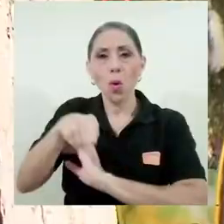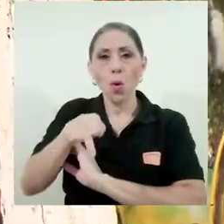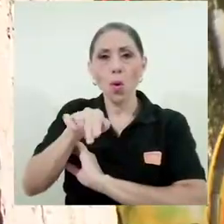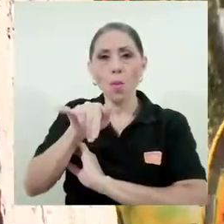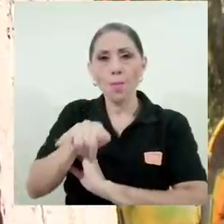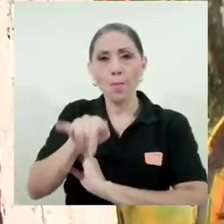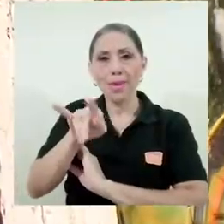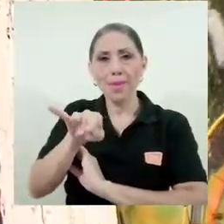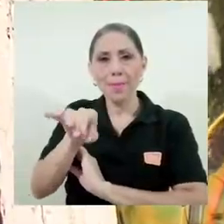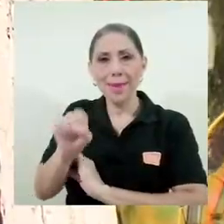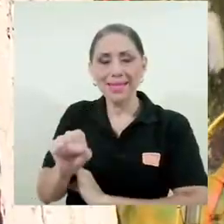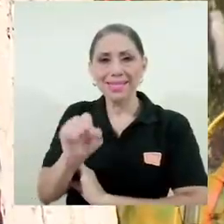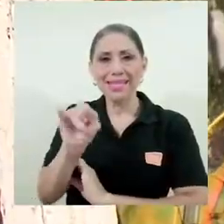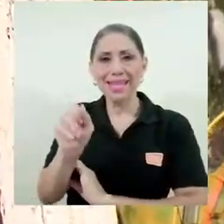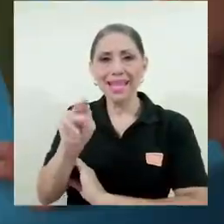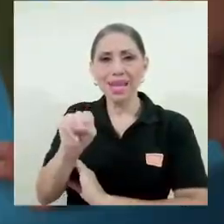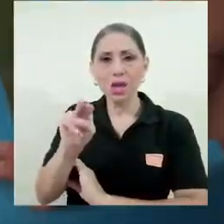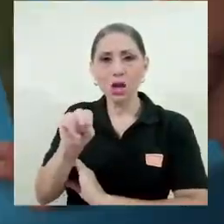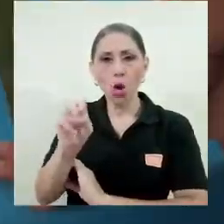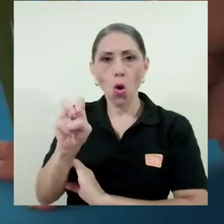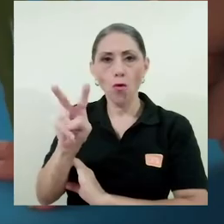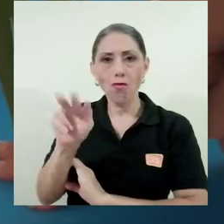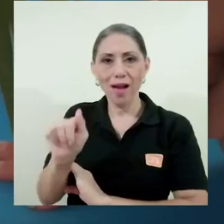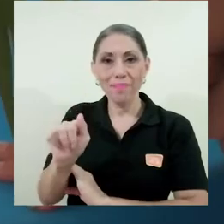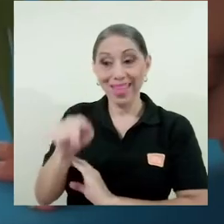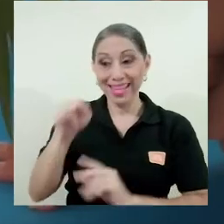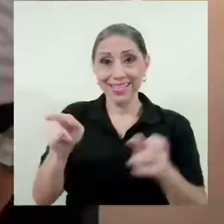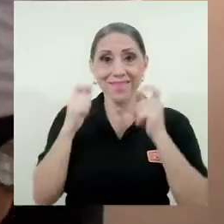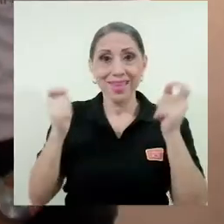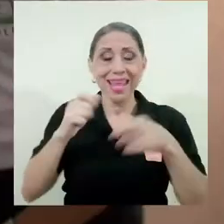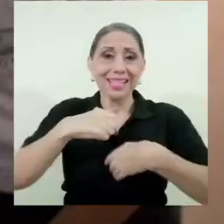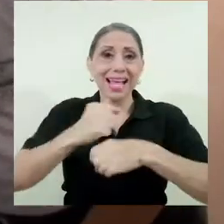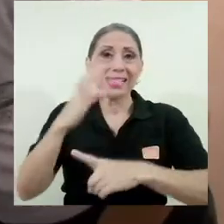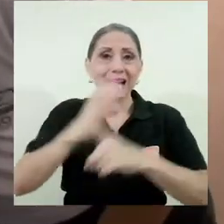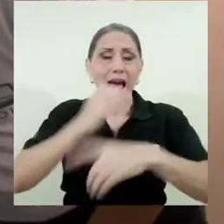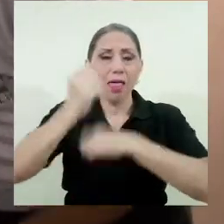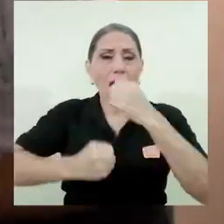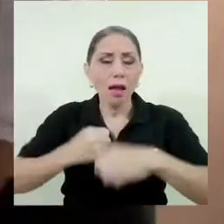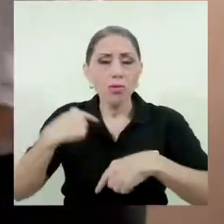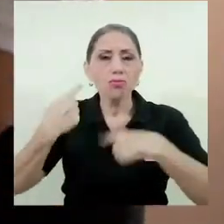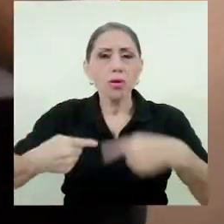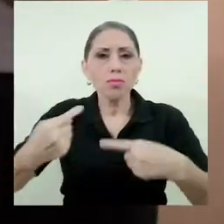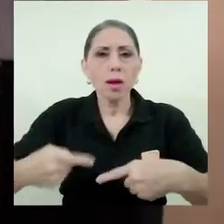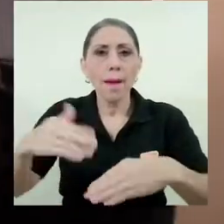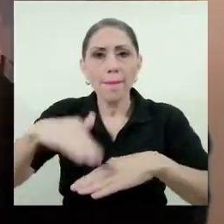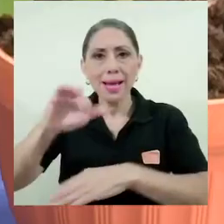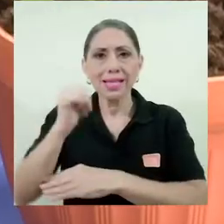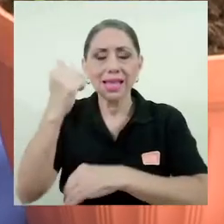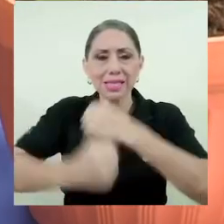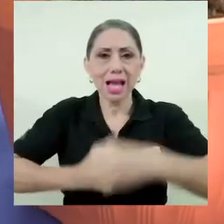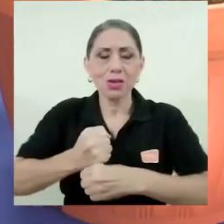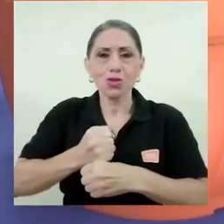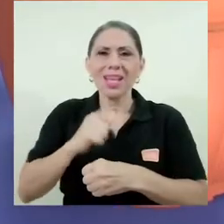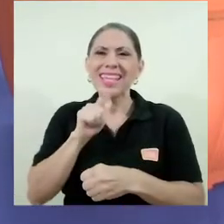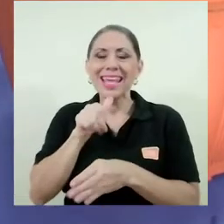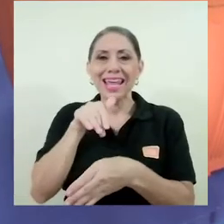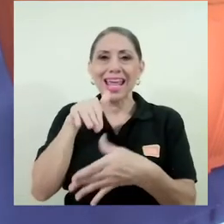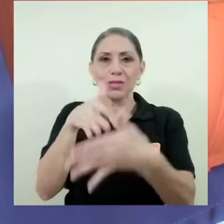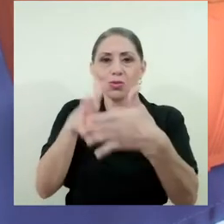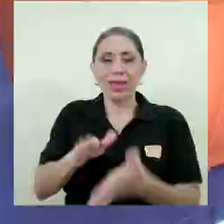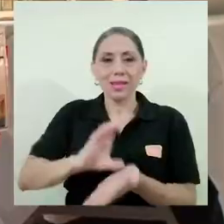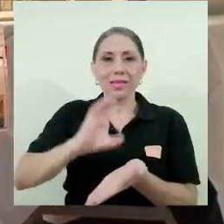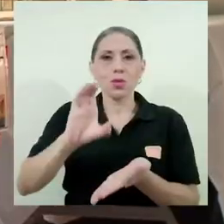Esta feria se realiza anualmente desde hace ya más de 10 años por estudiantes del curso Principios de